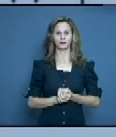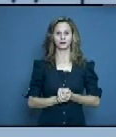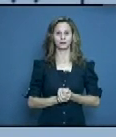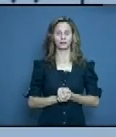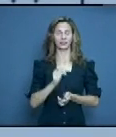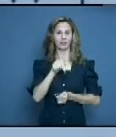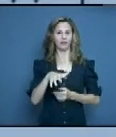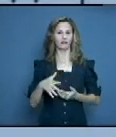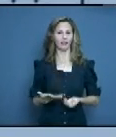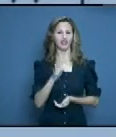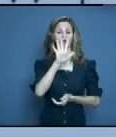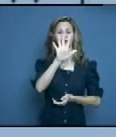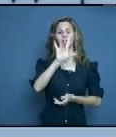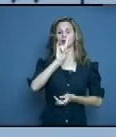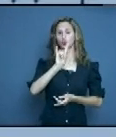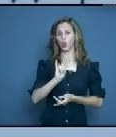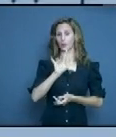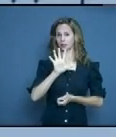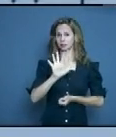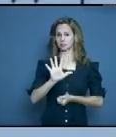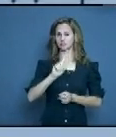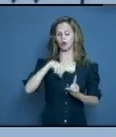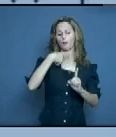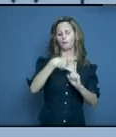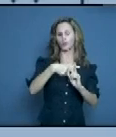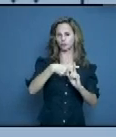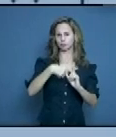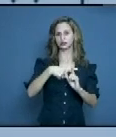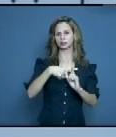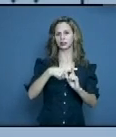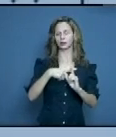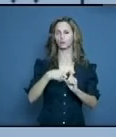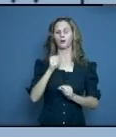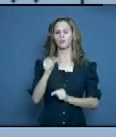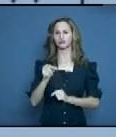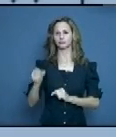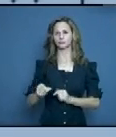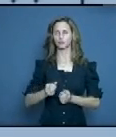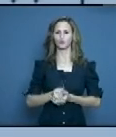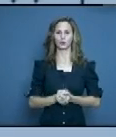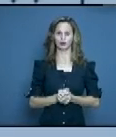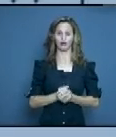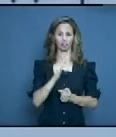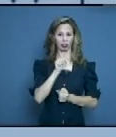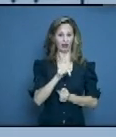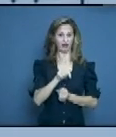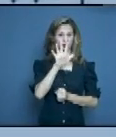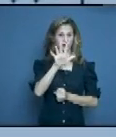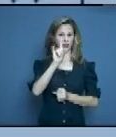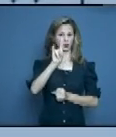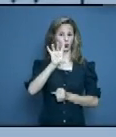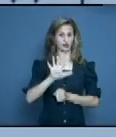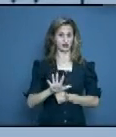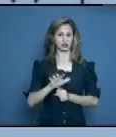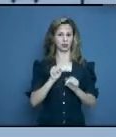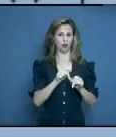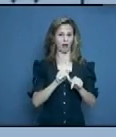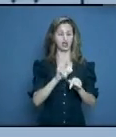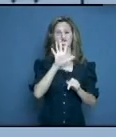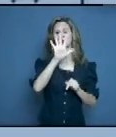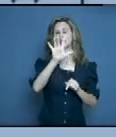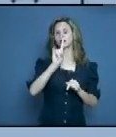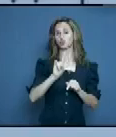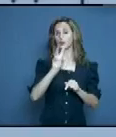595 nuevos casos positivos a la COVID-19. De estos 595, 593